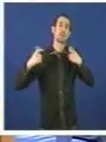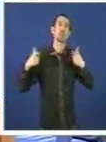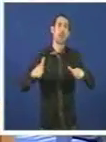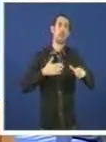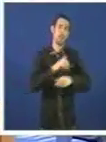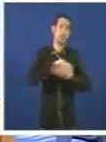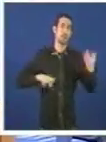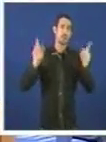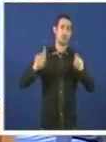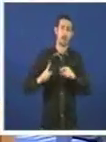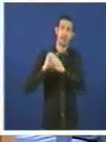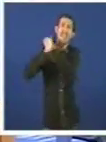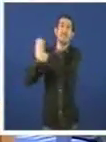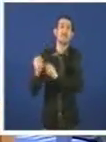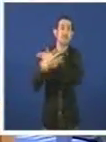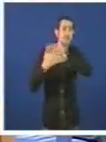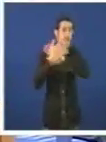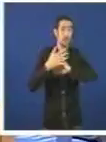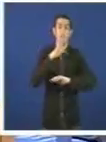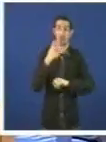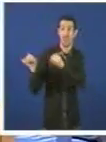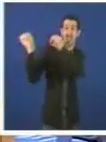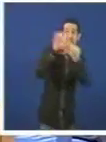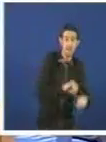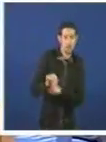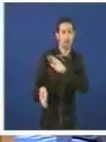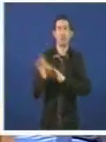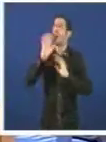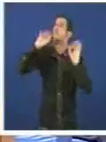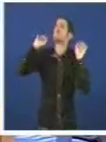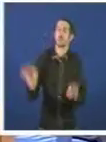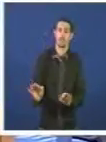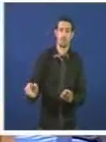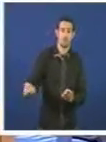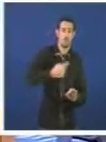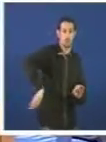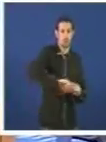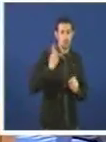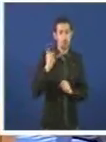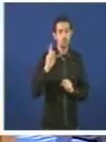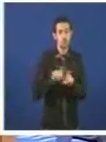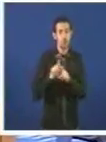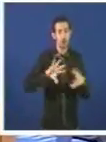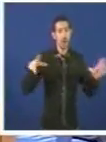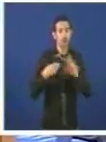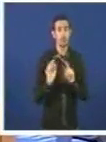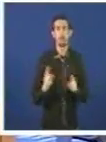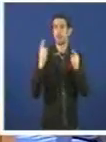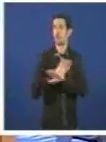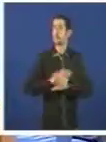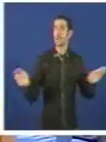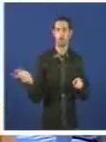da dependencia, polo cal a defensa sigue a ser a mesma. Non son, evidentemente, estes asustes os primeiros, o goberno